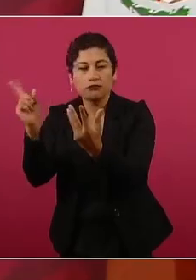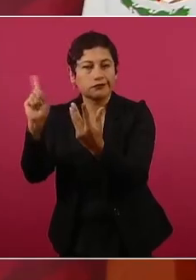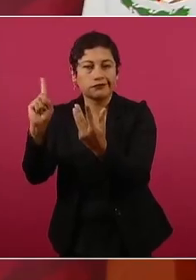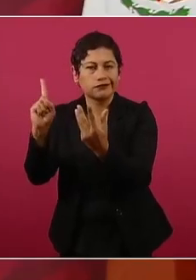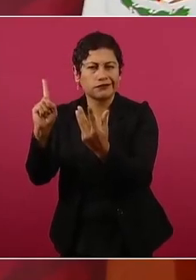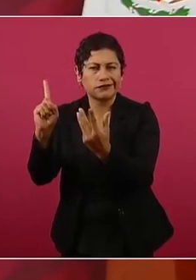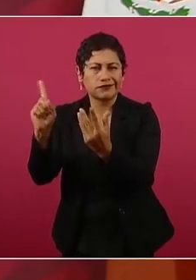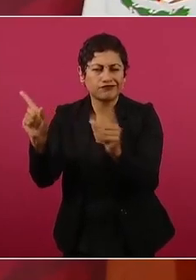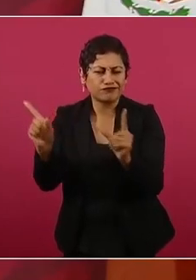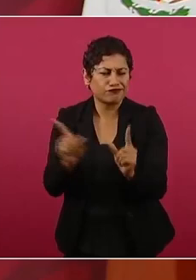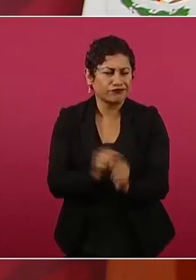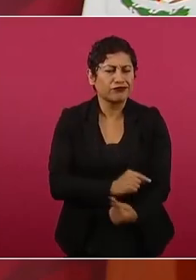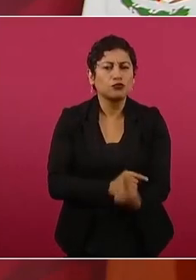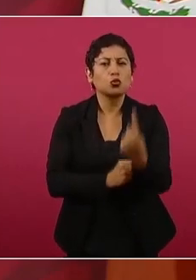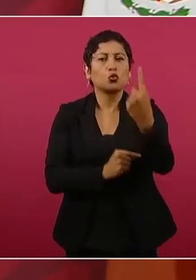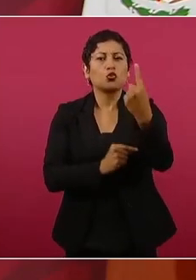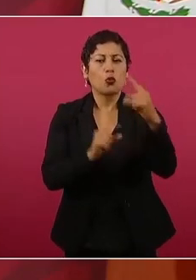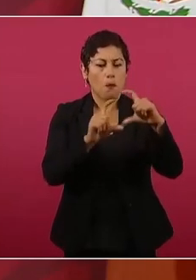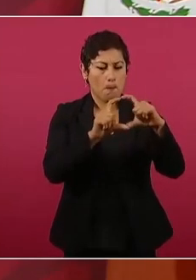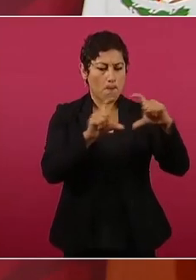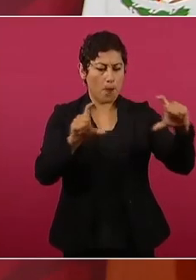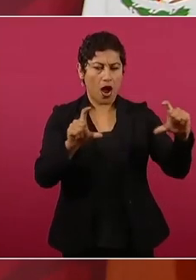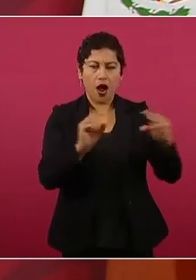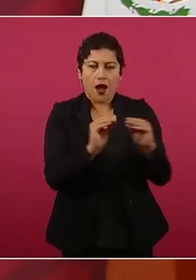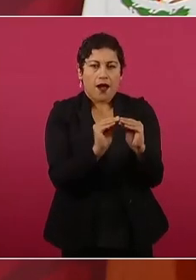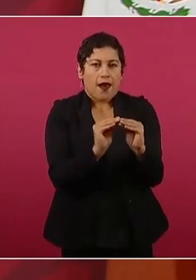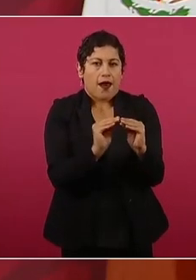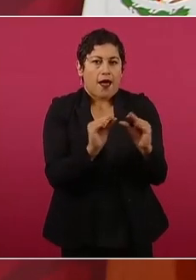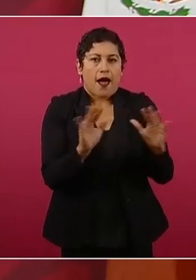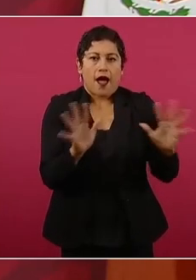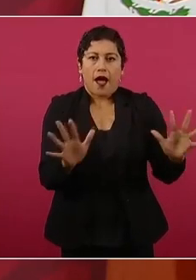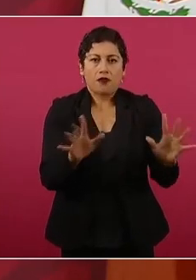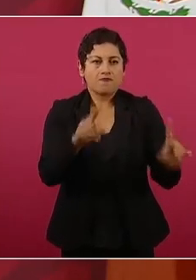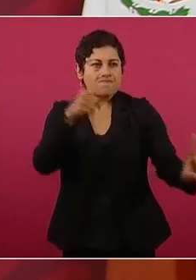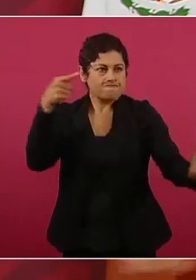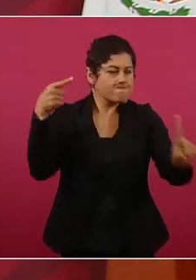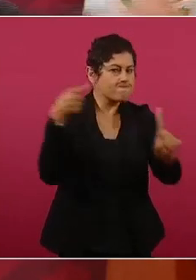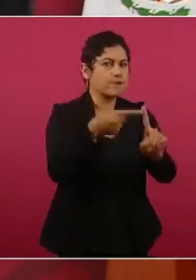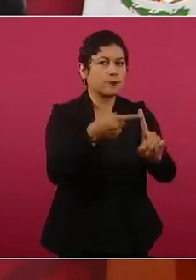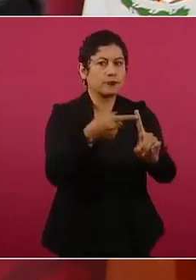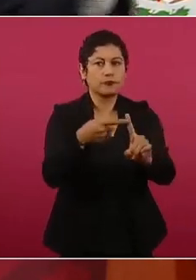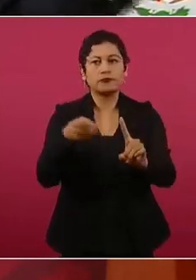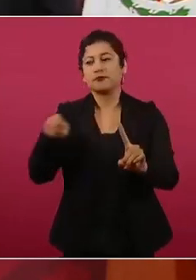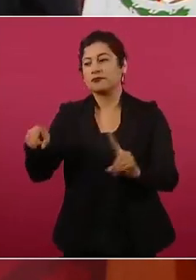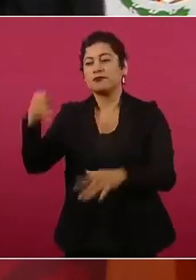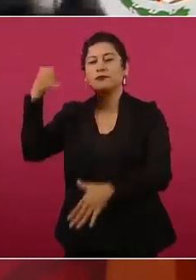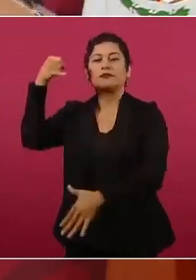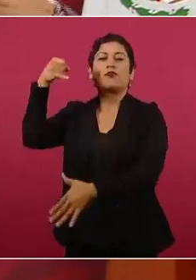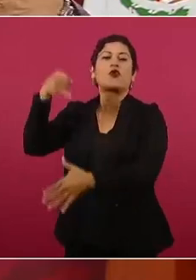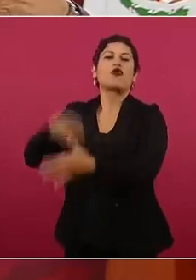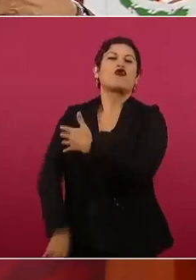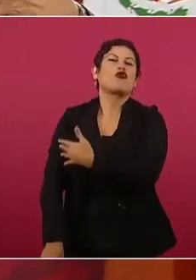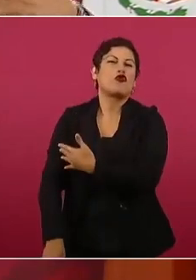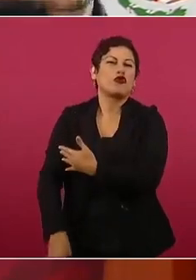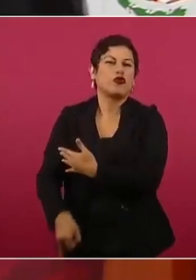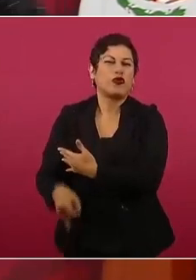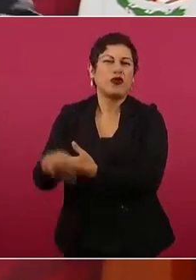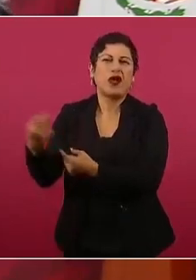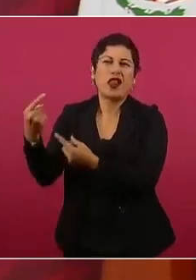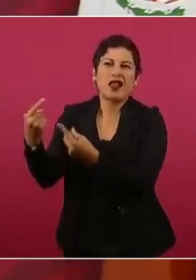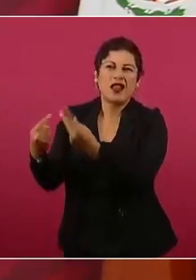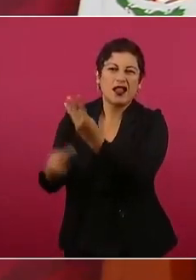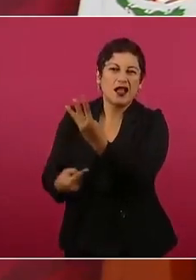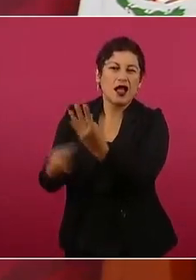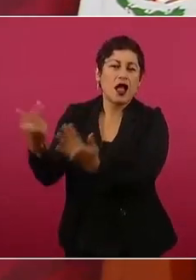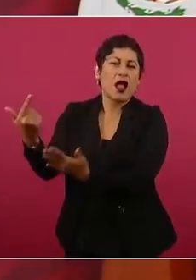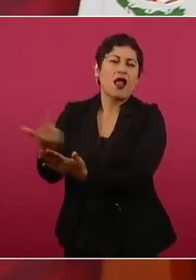claro, preciso y no tan profundo llamar al pueblo a